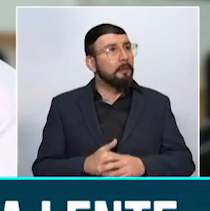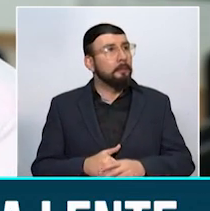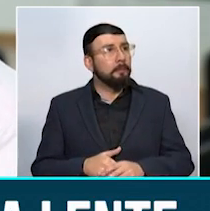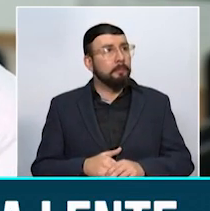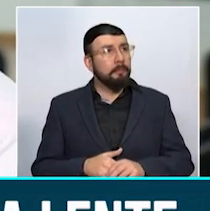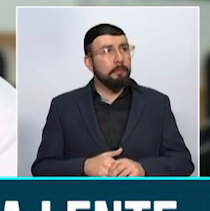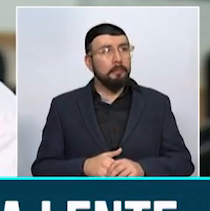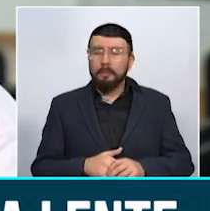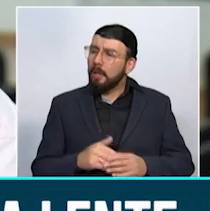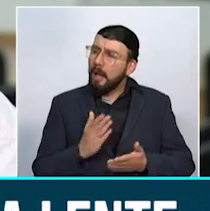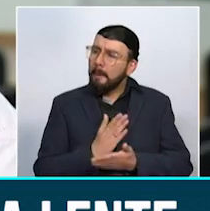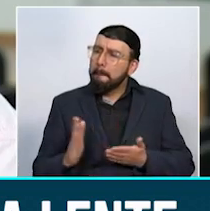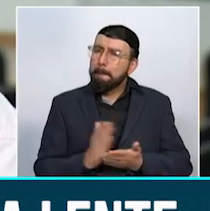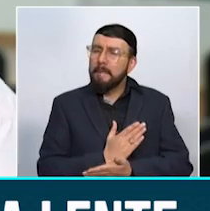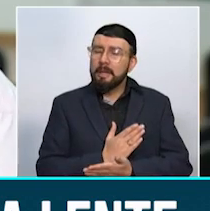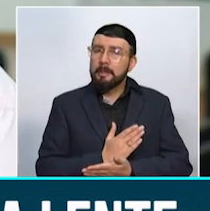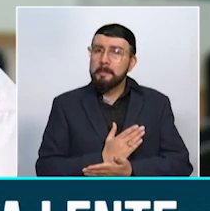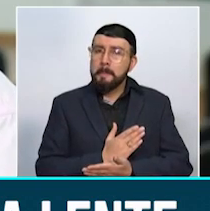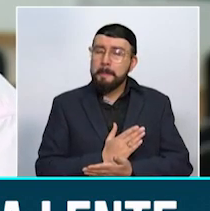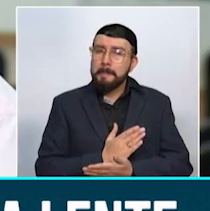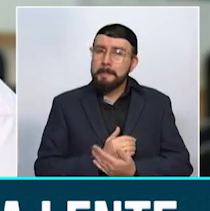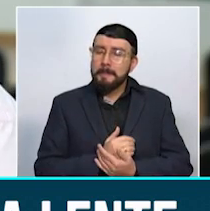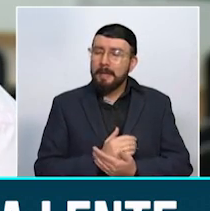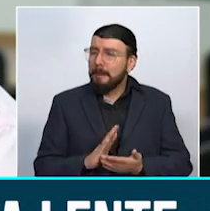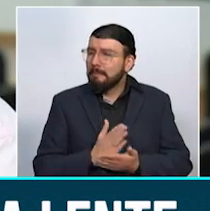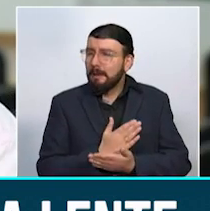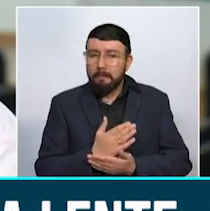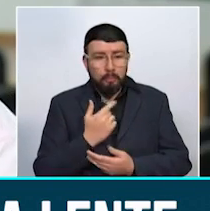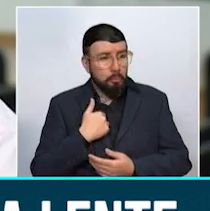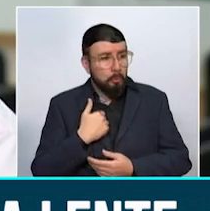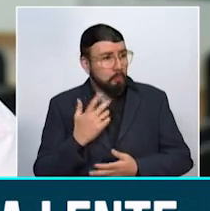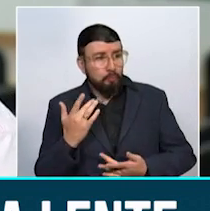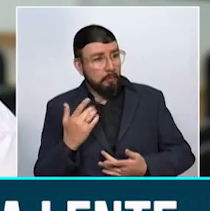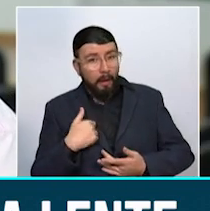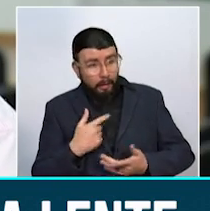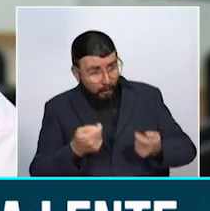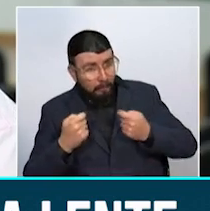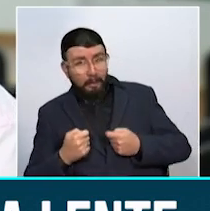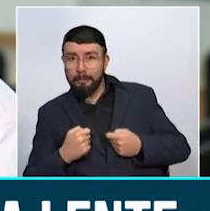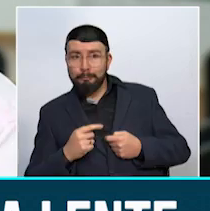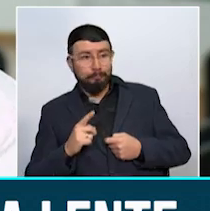Aparte de eso, pues la verdad no me lo esperaba y fue grandioso.